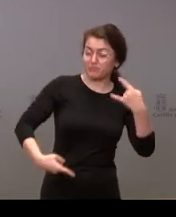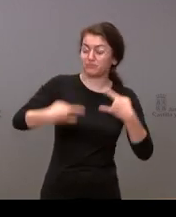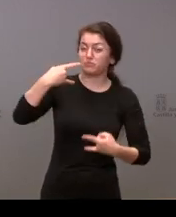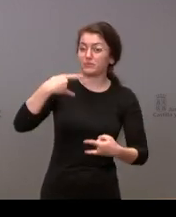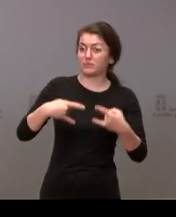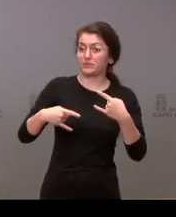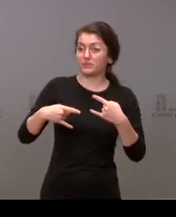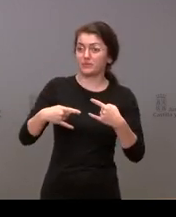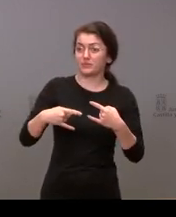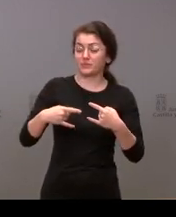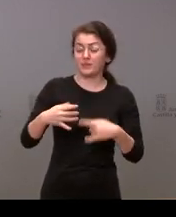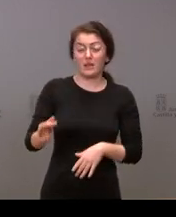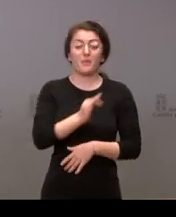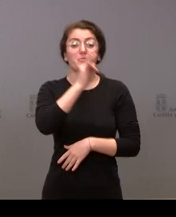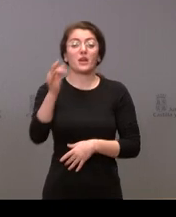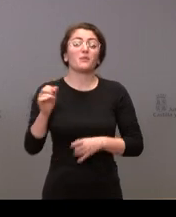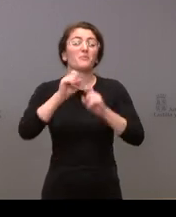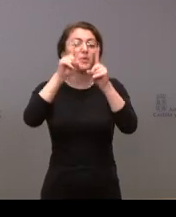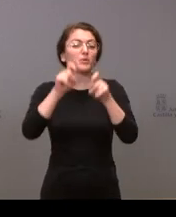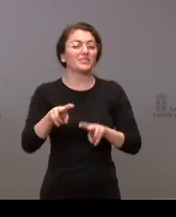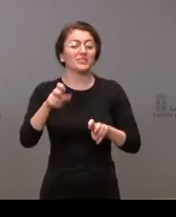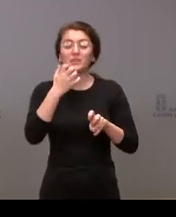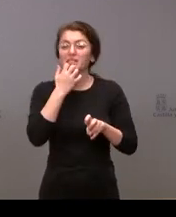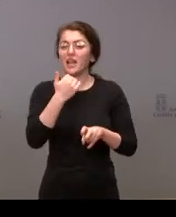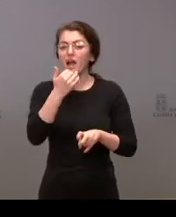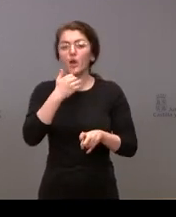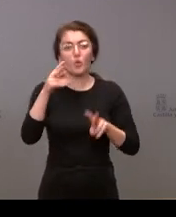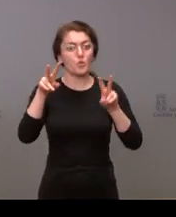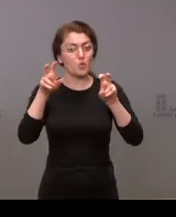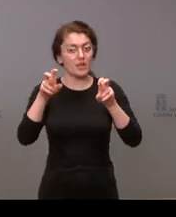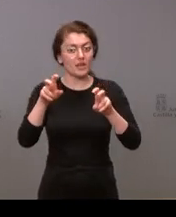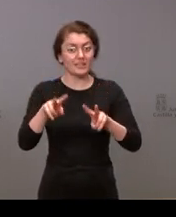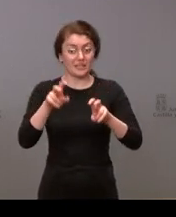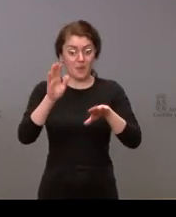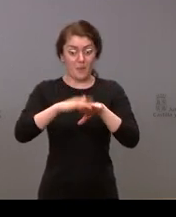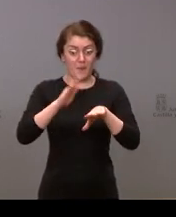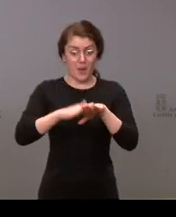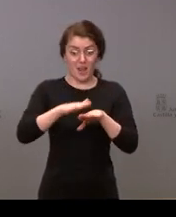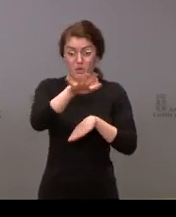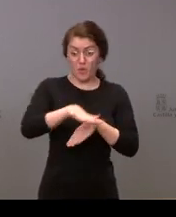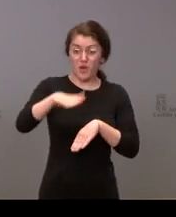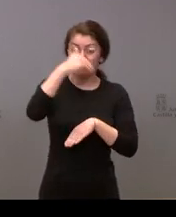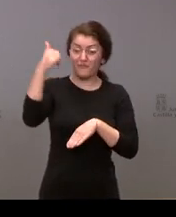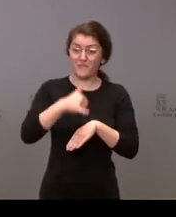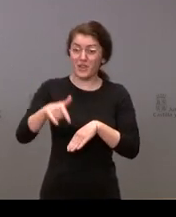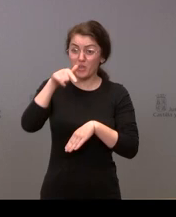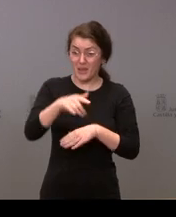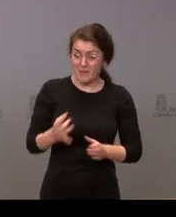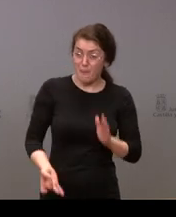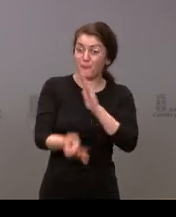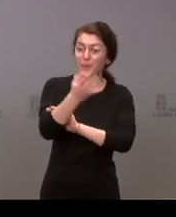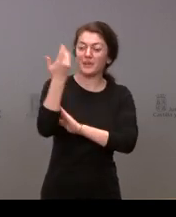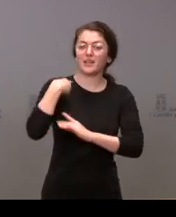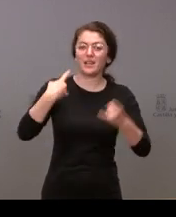y por otra parte si hay alguna novedad no solo respecto a la implantación de la radioterapia en el vierzo que si la hay sería una gran noticia y